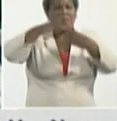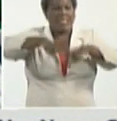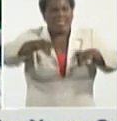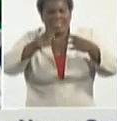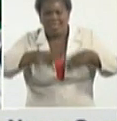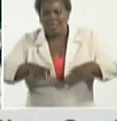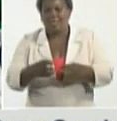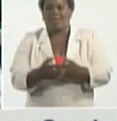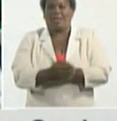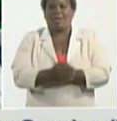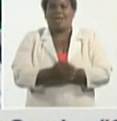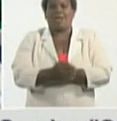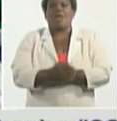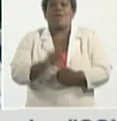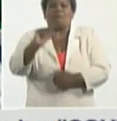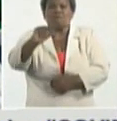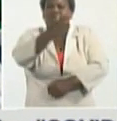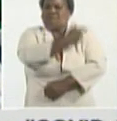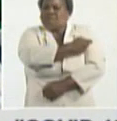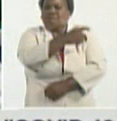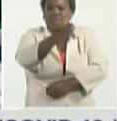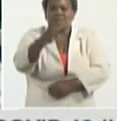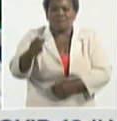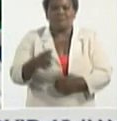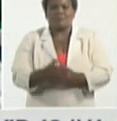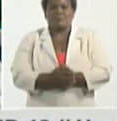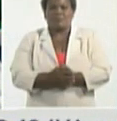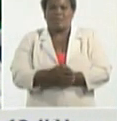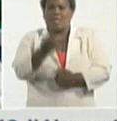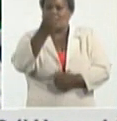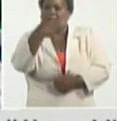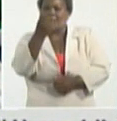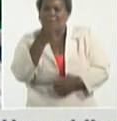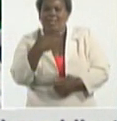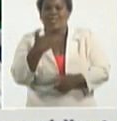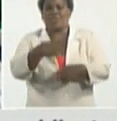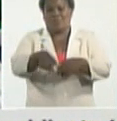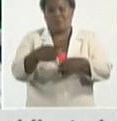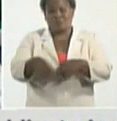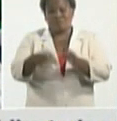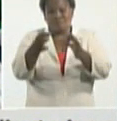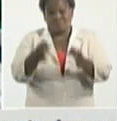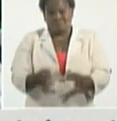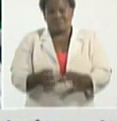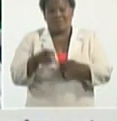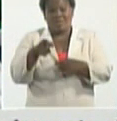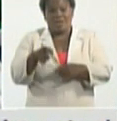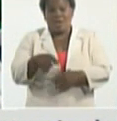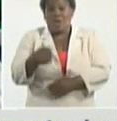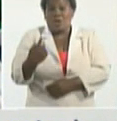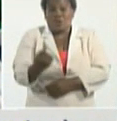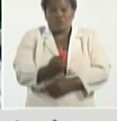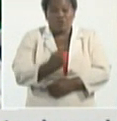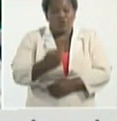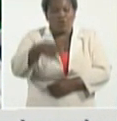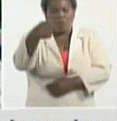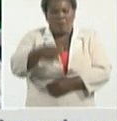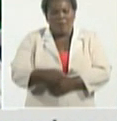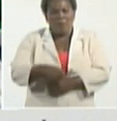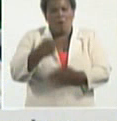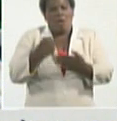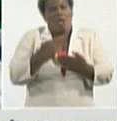pacientes en los tratamientos de nuestros pacientes y que realmente contribuyamos como hemos hecho los cubanos